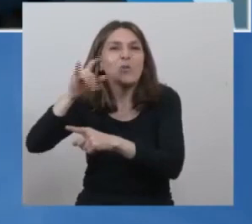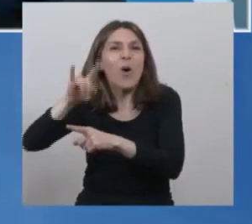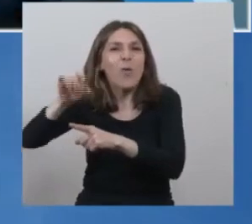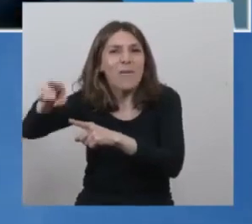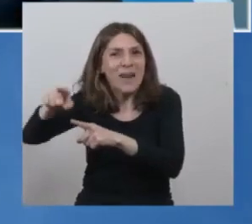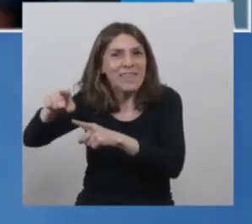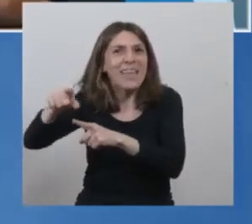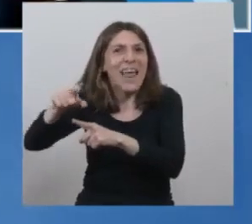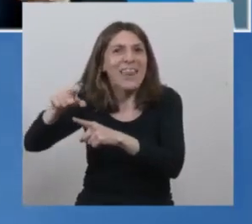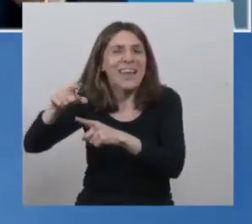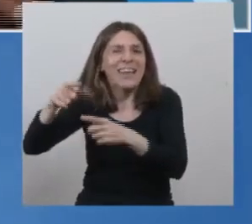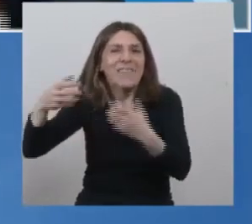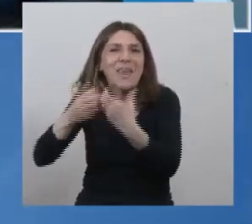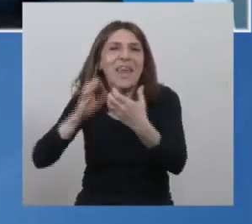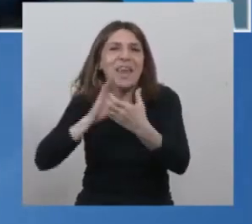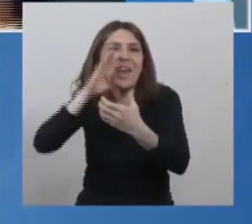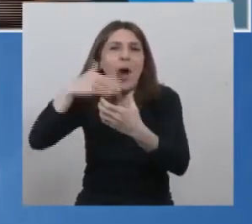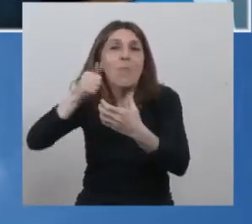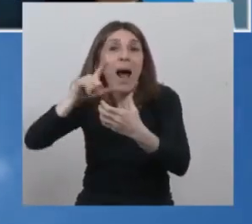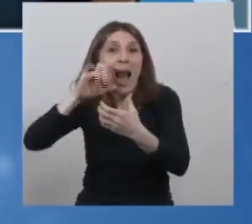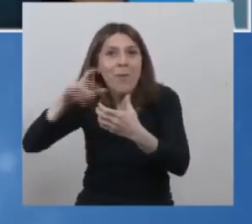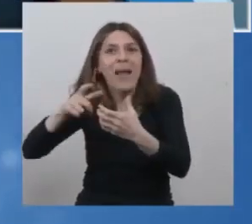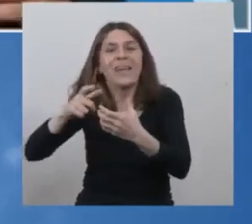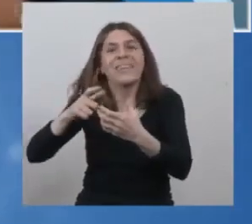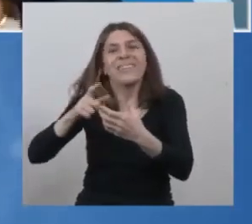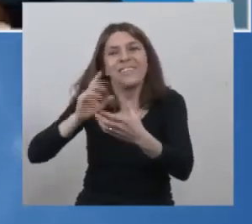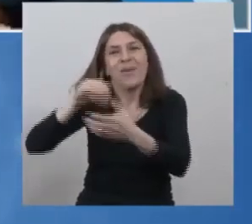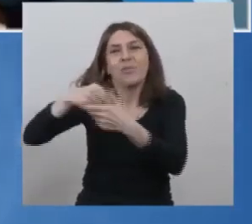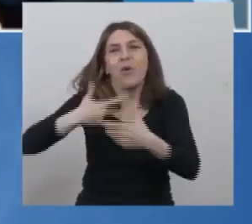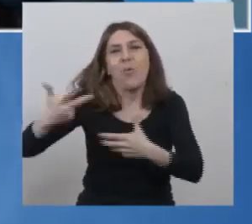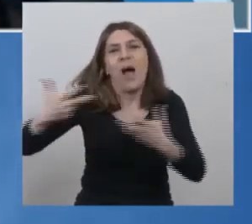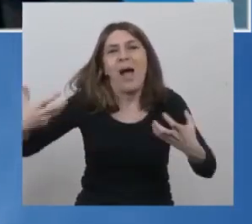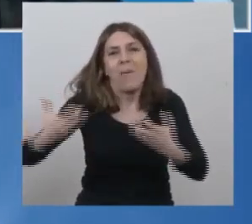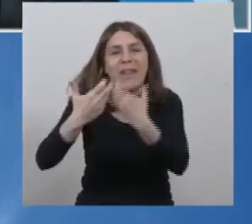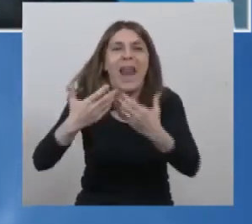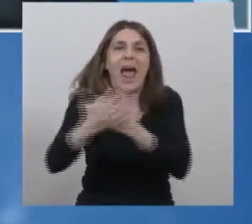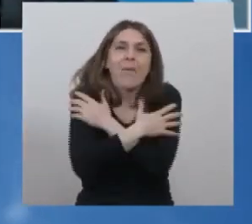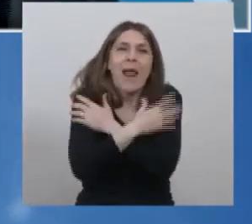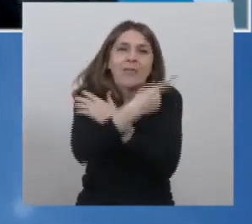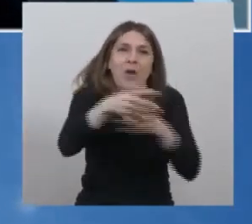ese malbé. Les mando un abrazo a todo su equipo, señor Presidente.